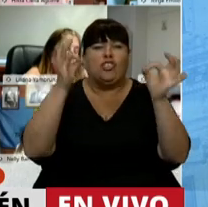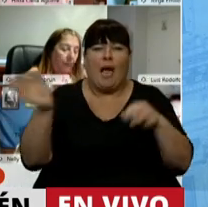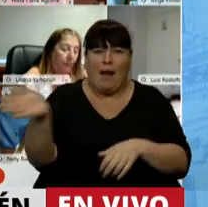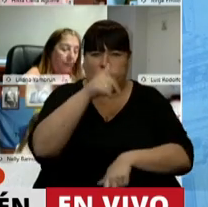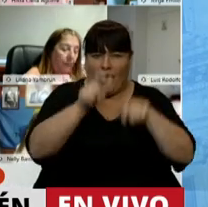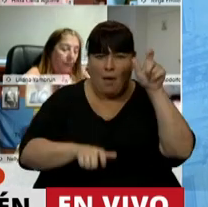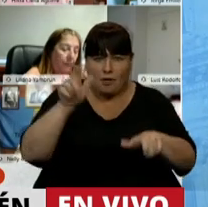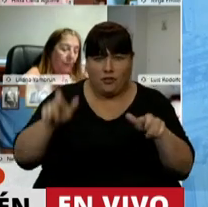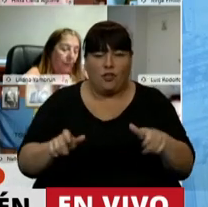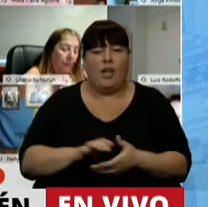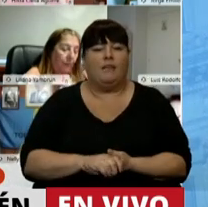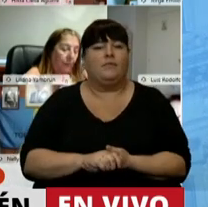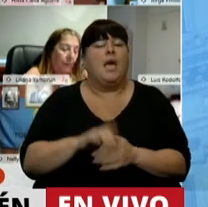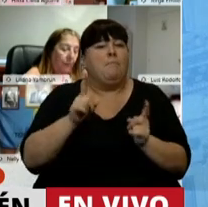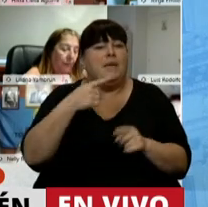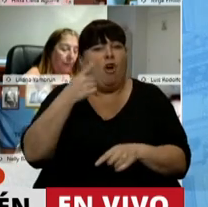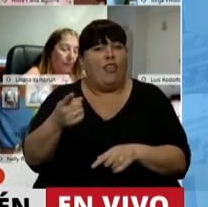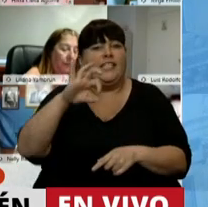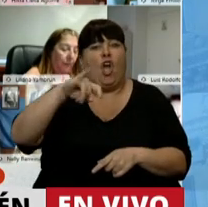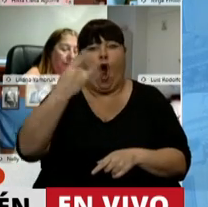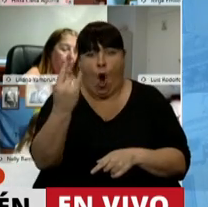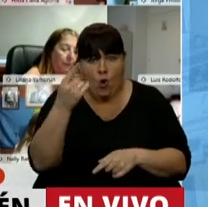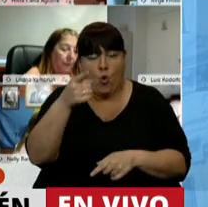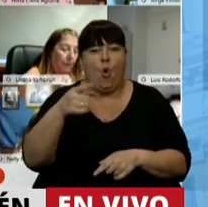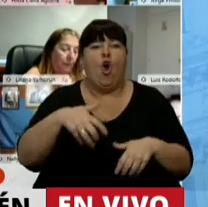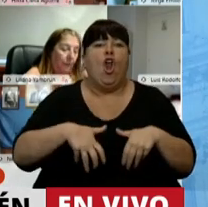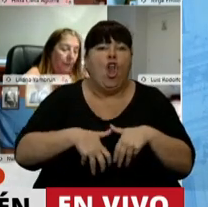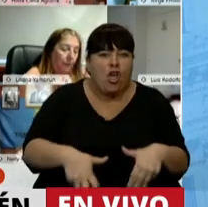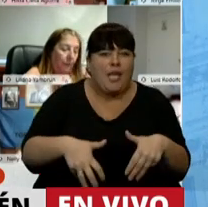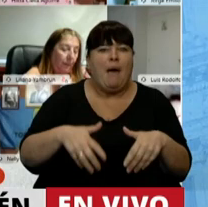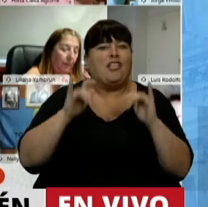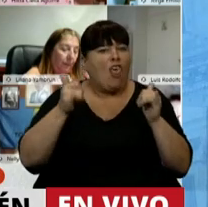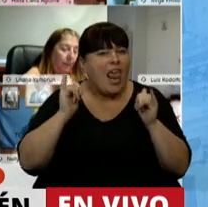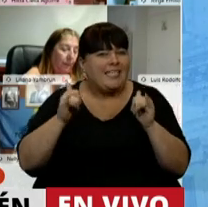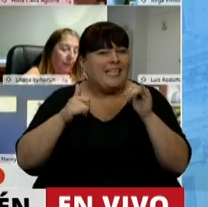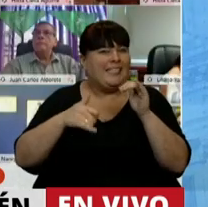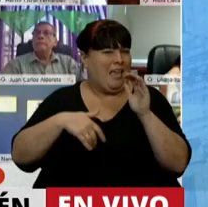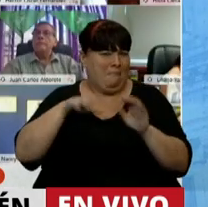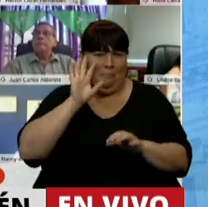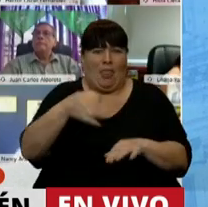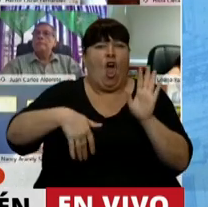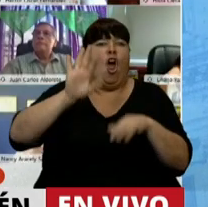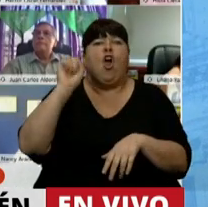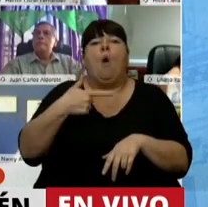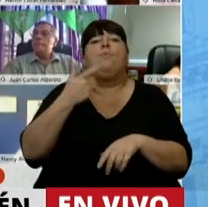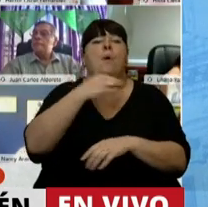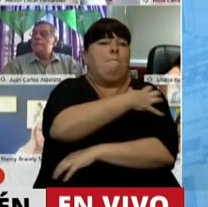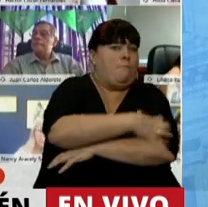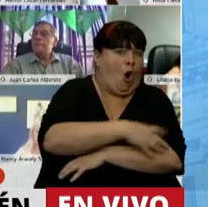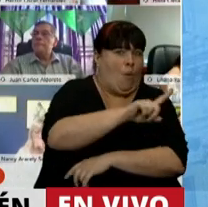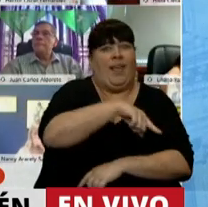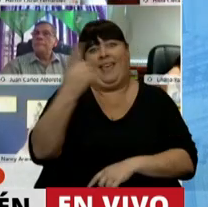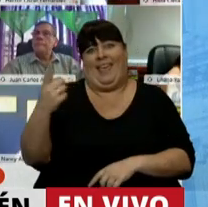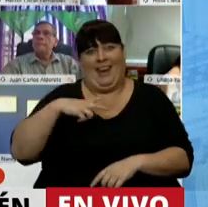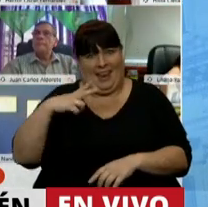las personas? ¿Que como sostiene la ONU, los embarazos en la adolescencia son más comunes en los hogares más pobres